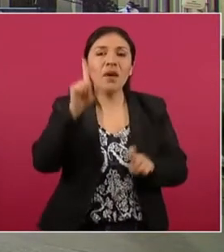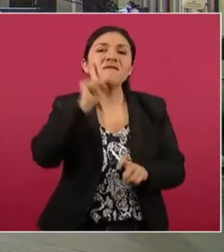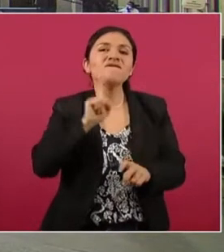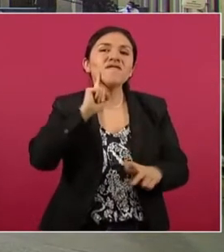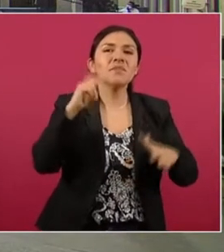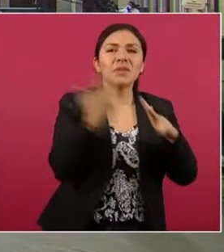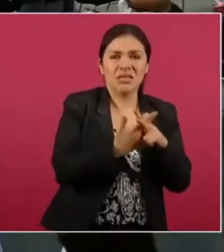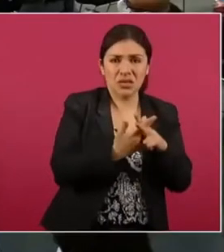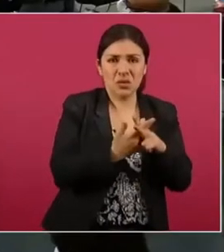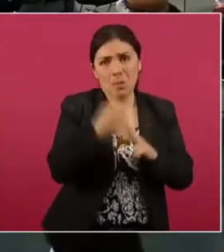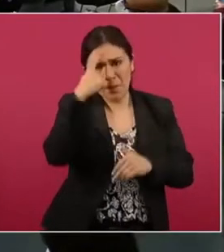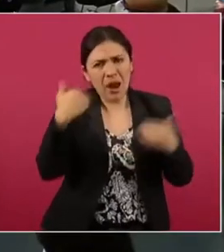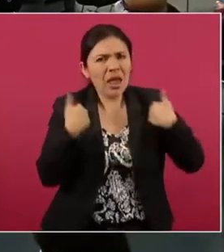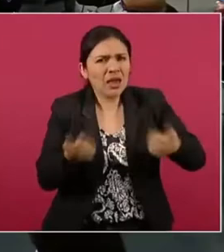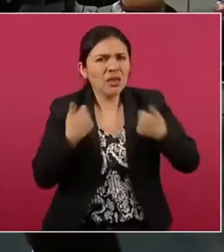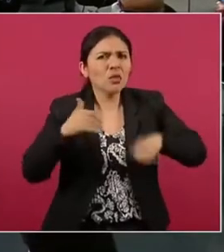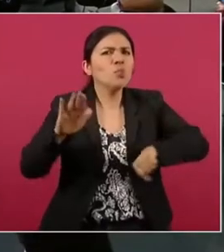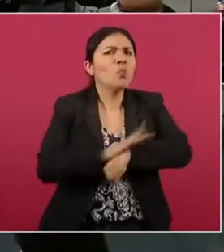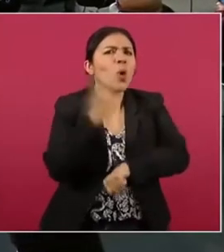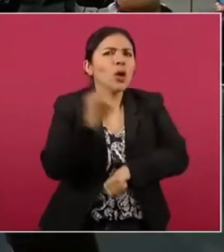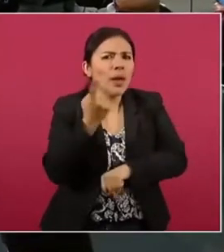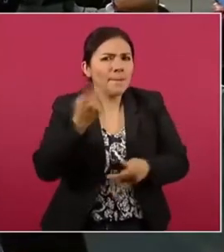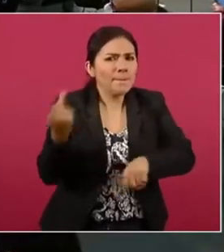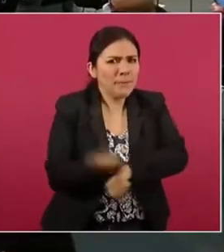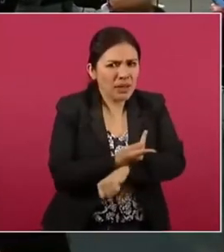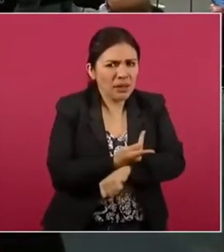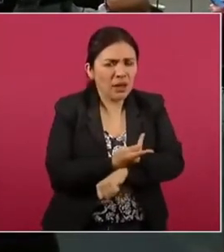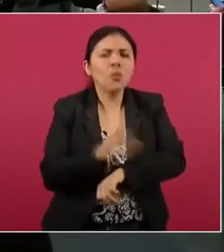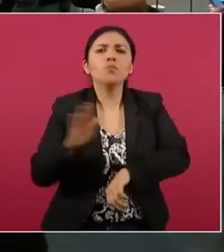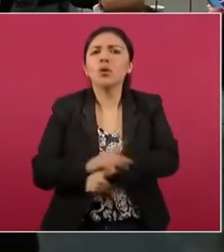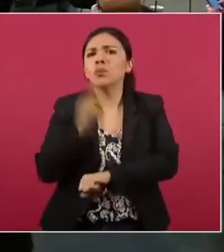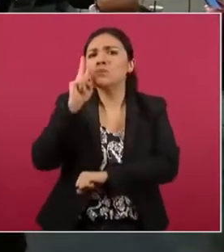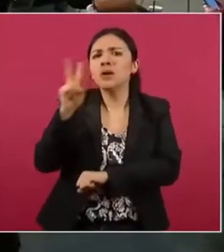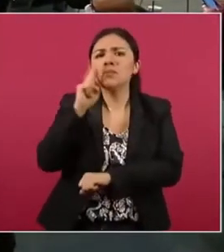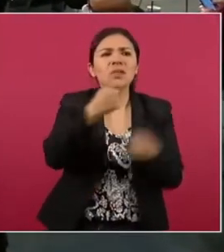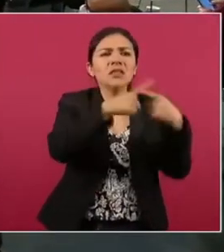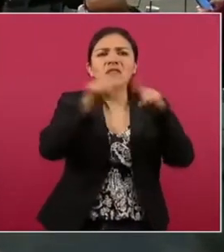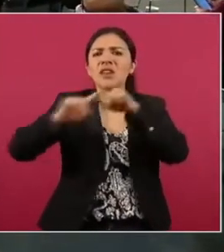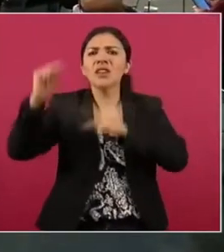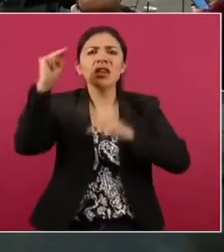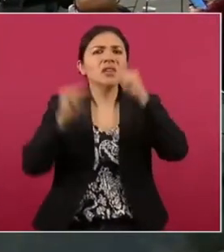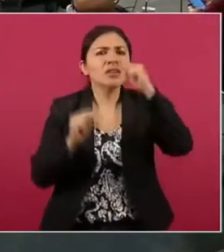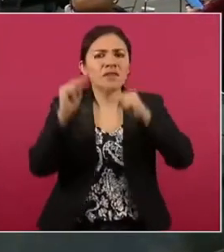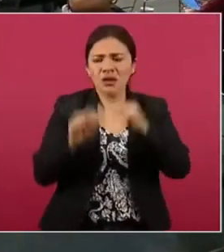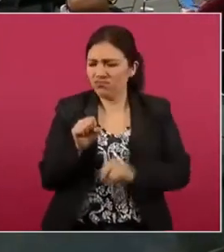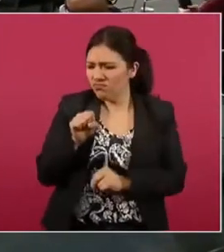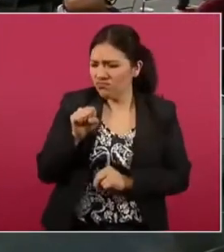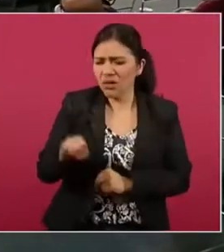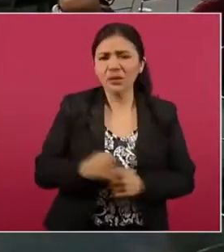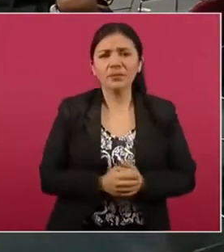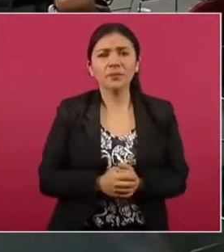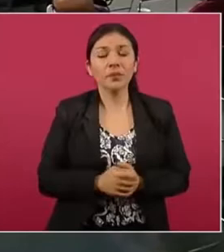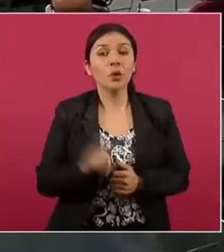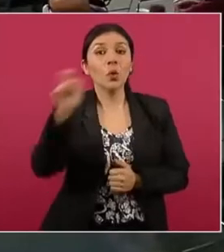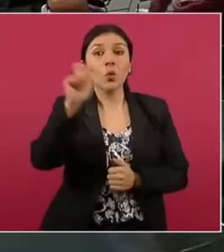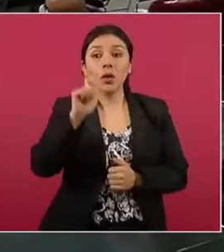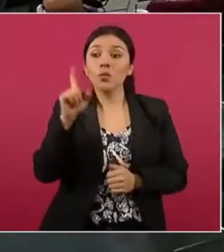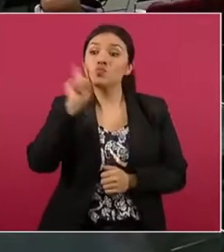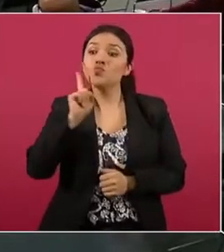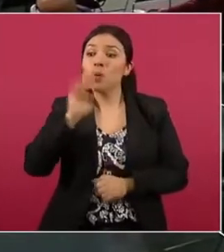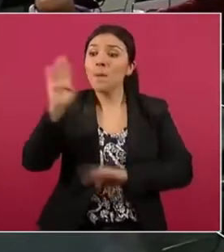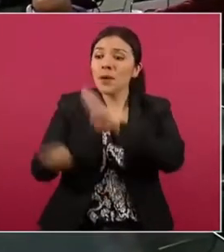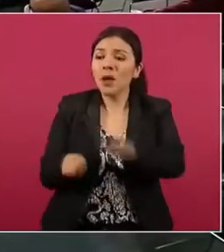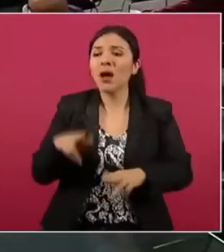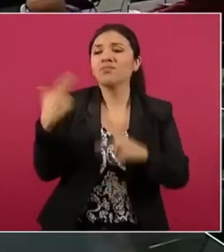causas y justo este tipo de expresiones que vemos desde todos los niveles cuando hay una agresión a mujeres, que lo